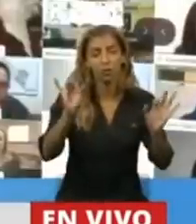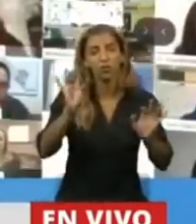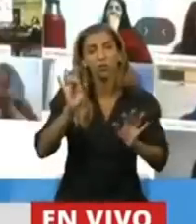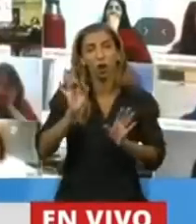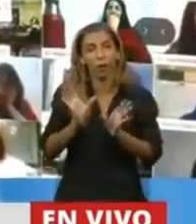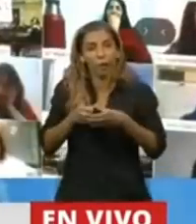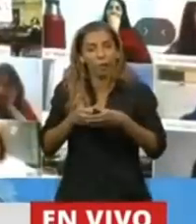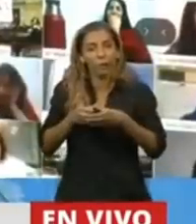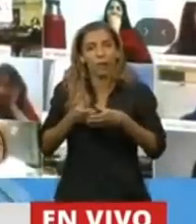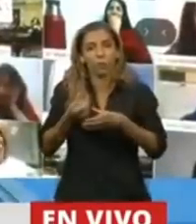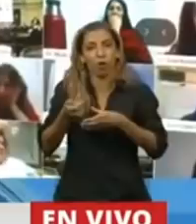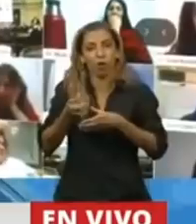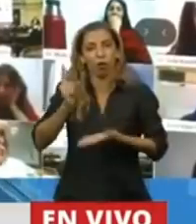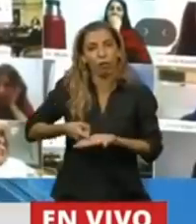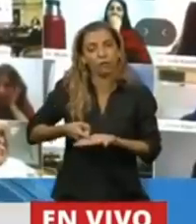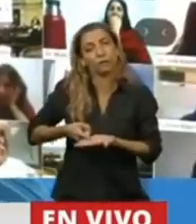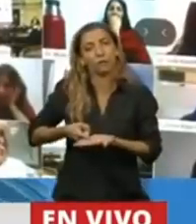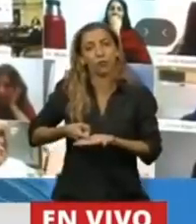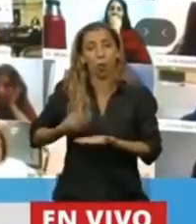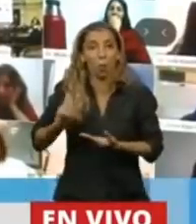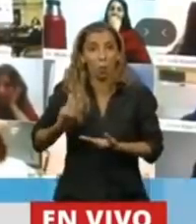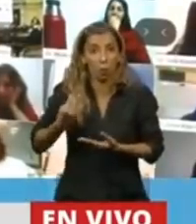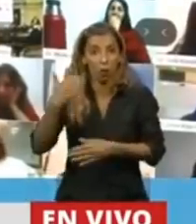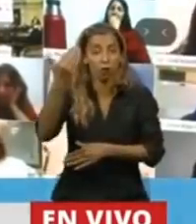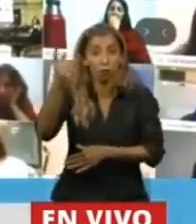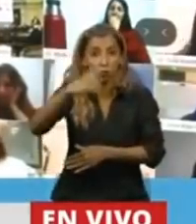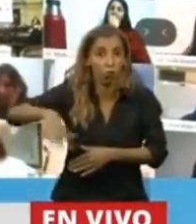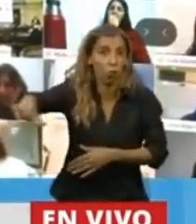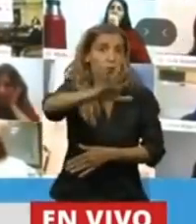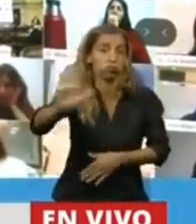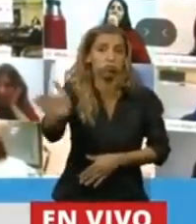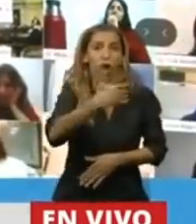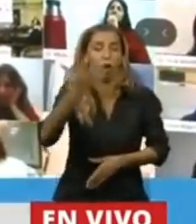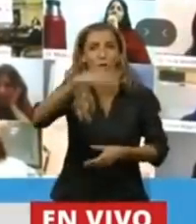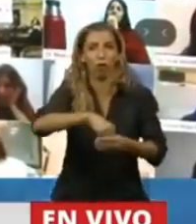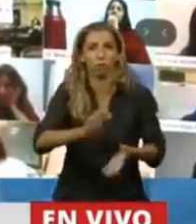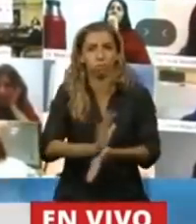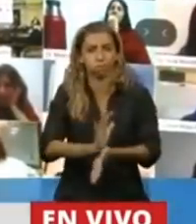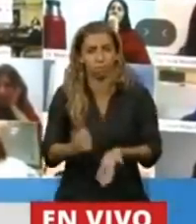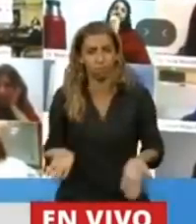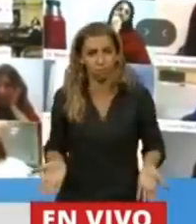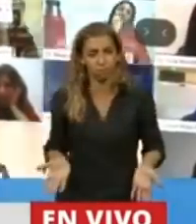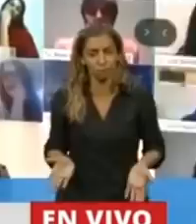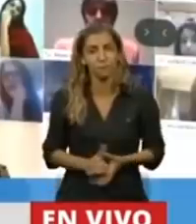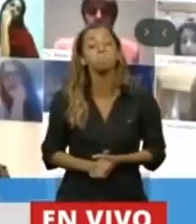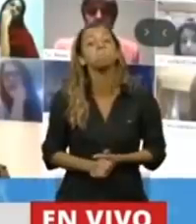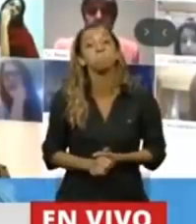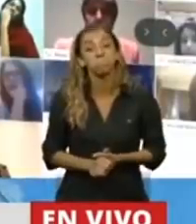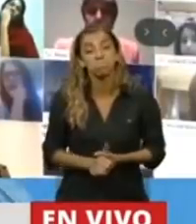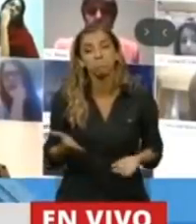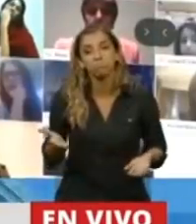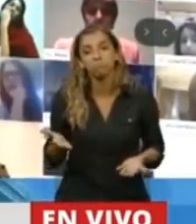el futuro de muchos. En ese momento, obviamente, quizás las instituciones